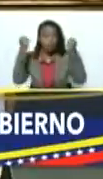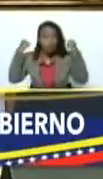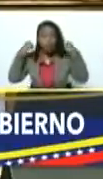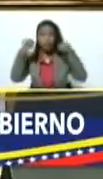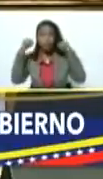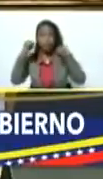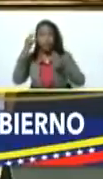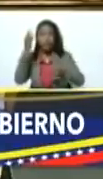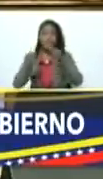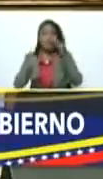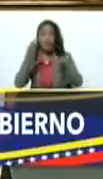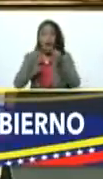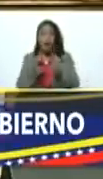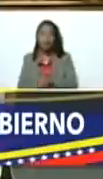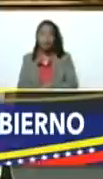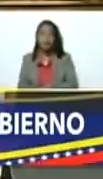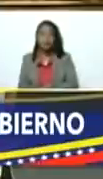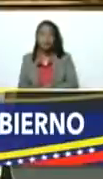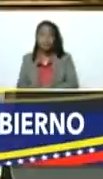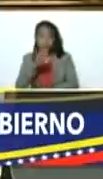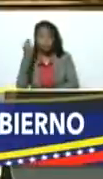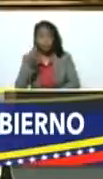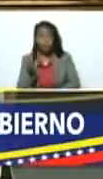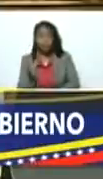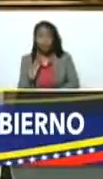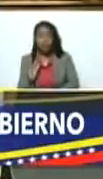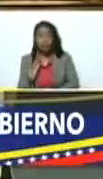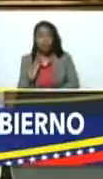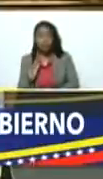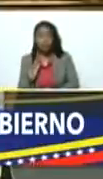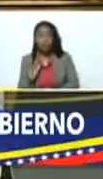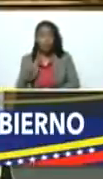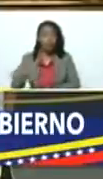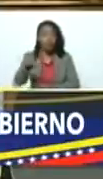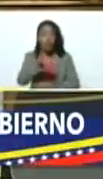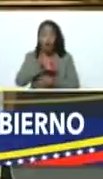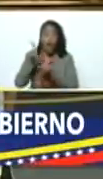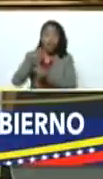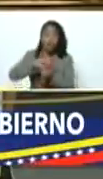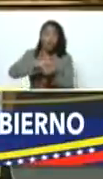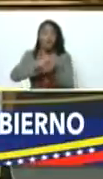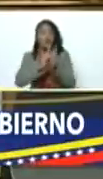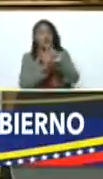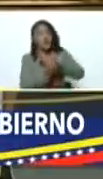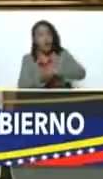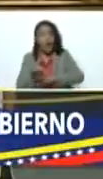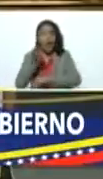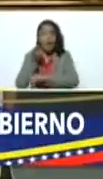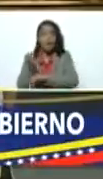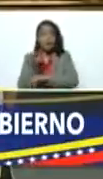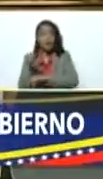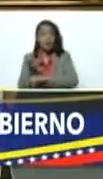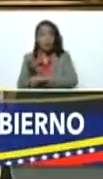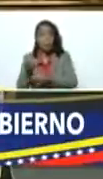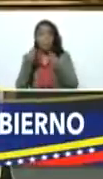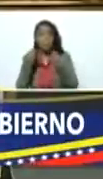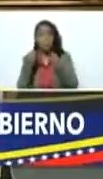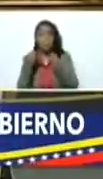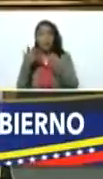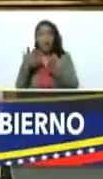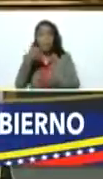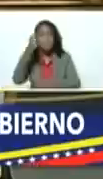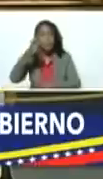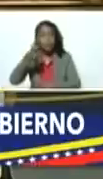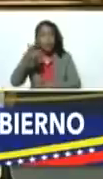fiscal ¿verdad? y todo esto hay que transformarlo en inversión para que la gente